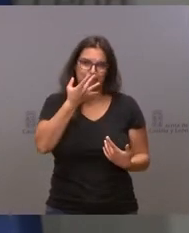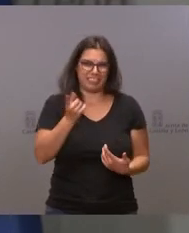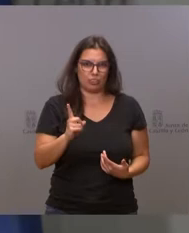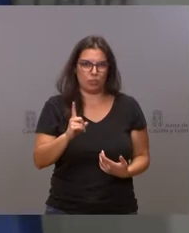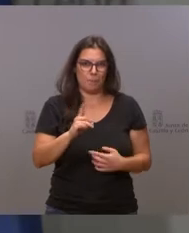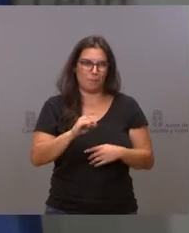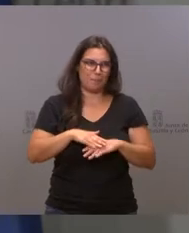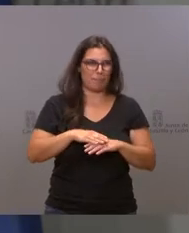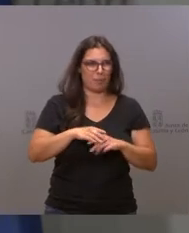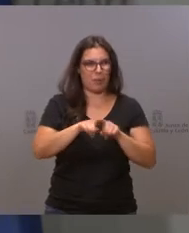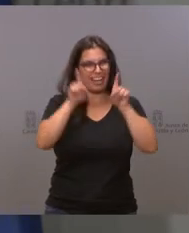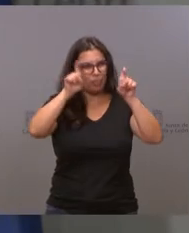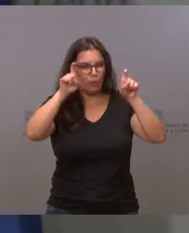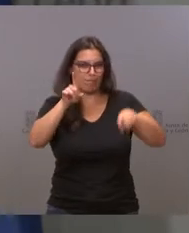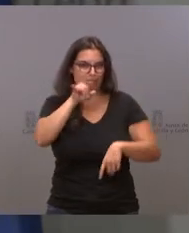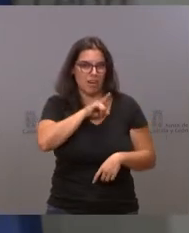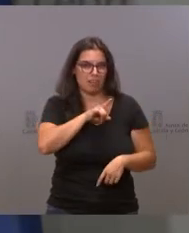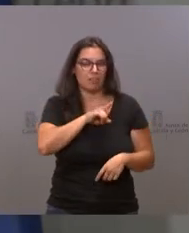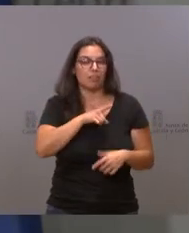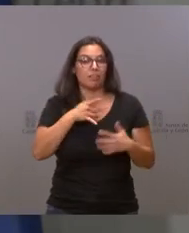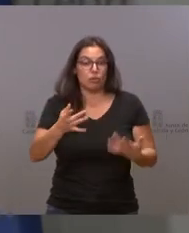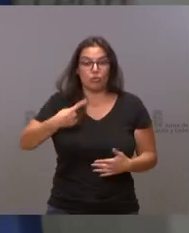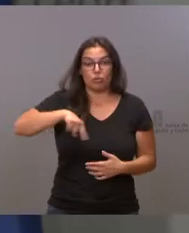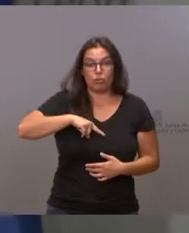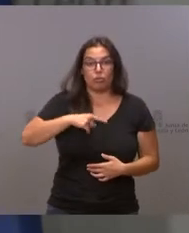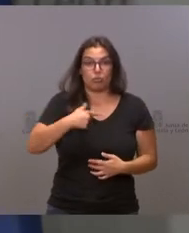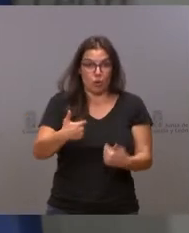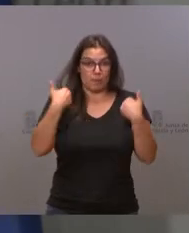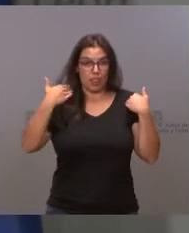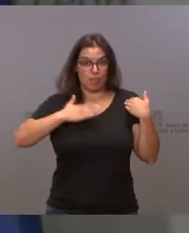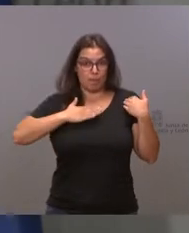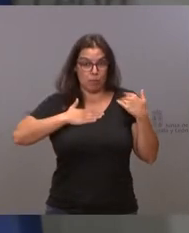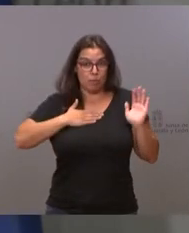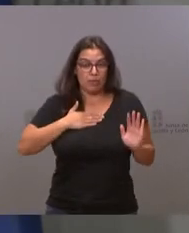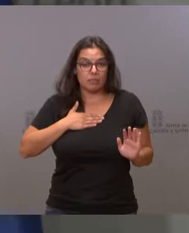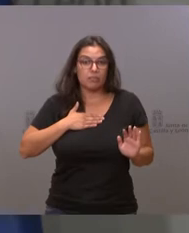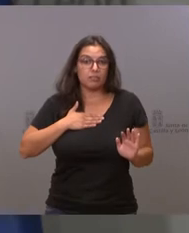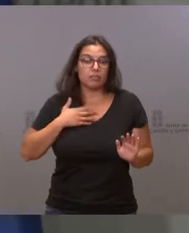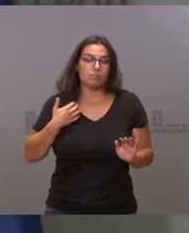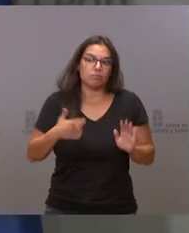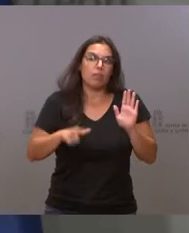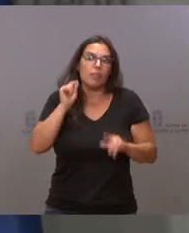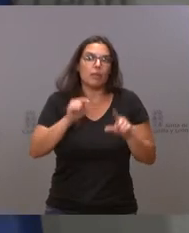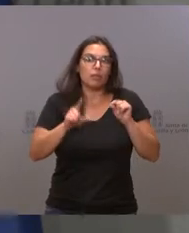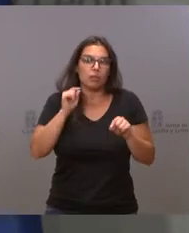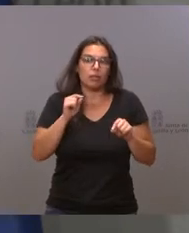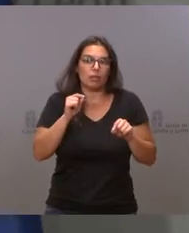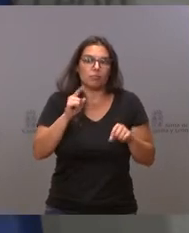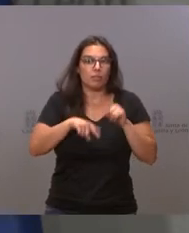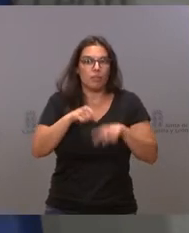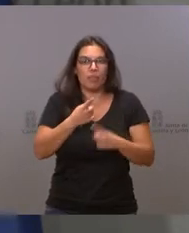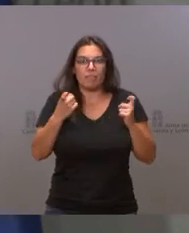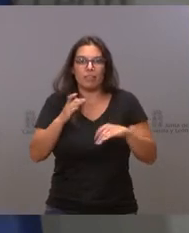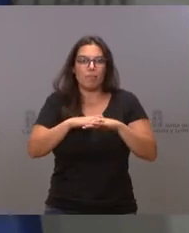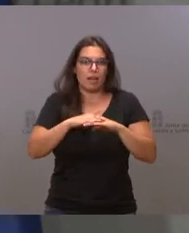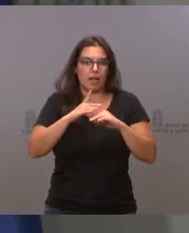educativo, y nosotros naturalmente dentro de nuestras competencias tomaremos las medidas que sean precisas para mantener